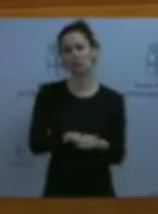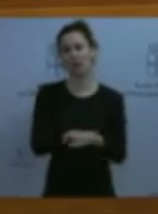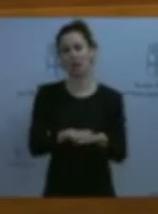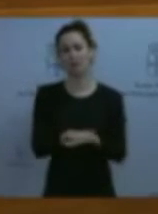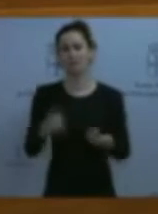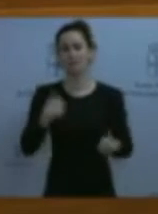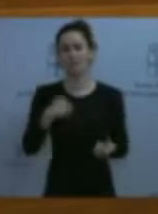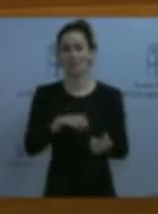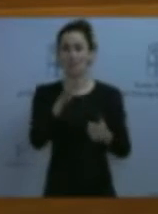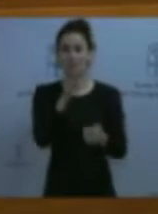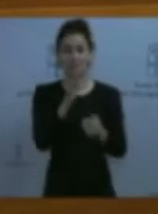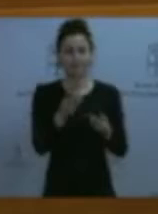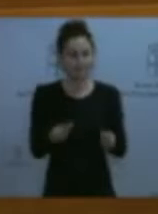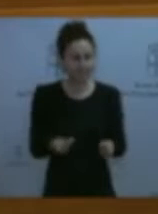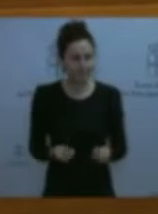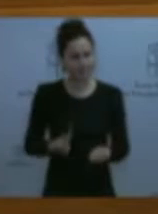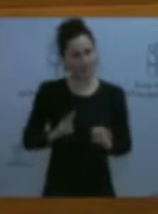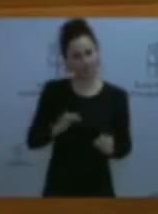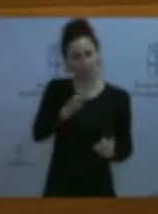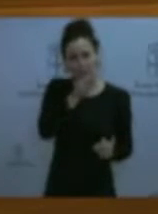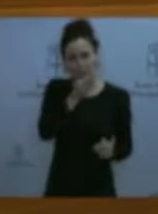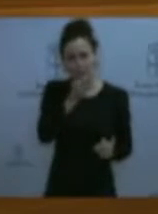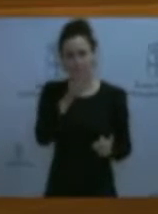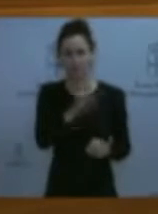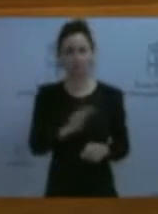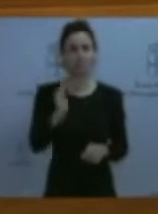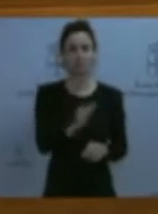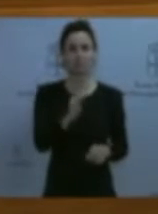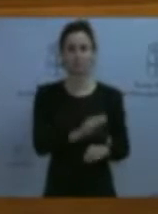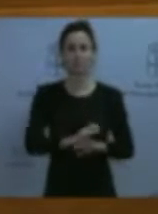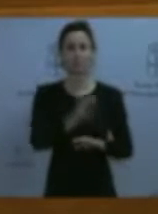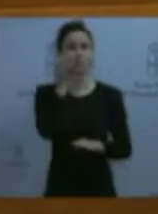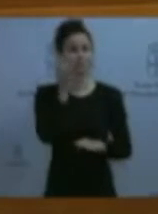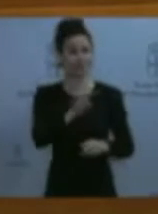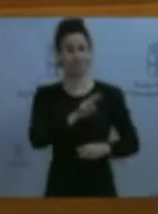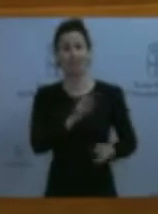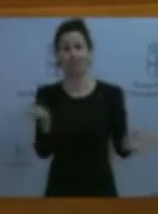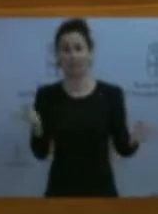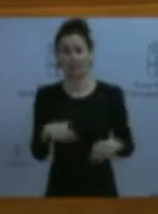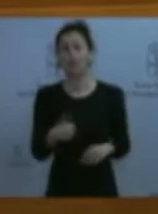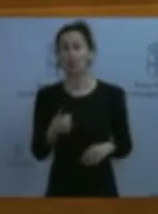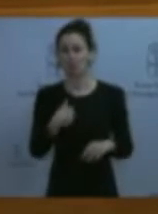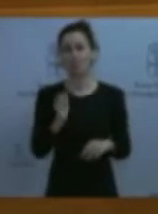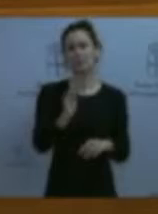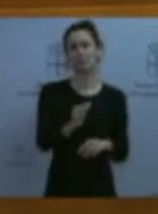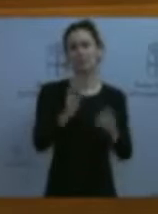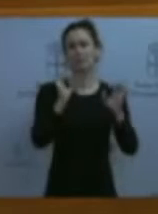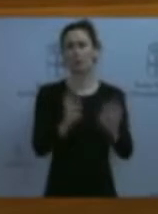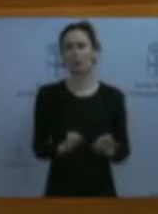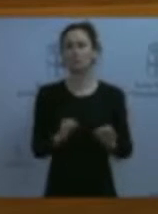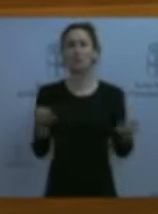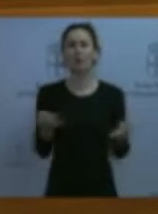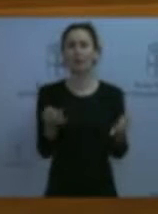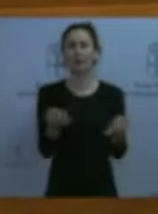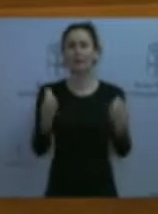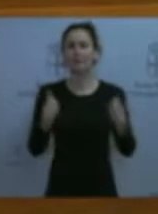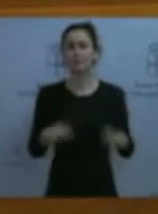no fueron contestadas en la interpelación por parte de la consejera, preguntábamos por las descargas de baterías que estaban afectando.